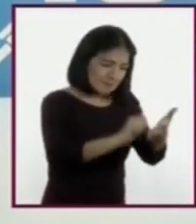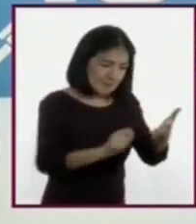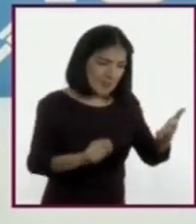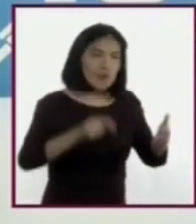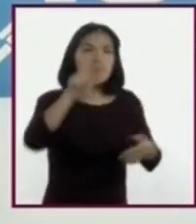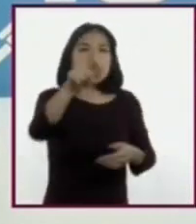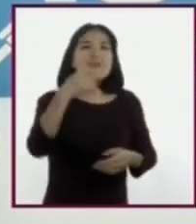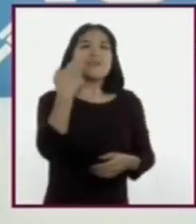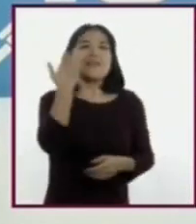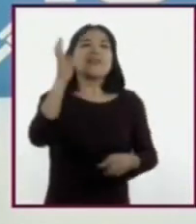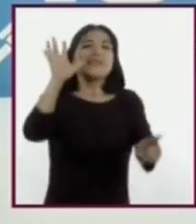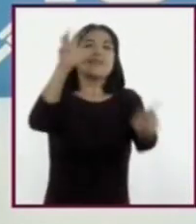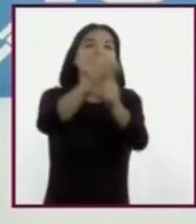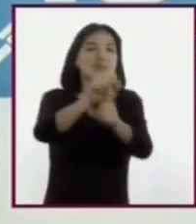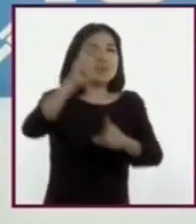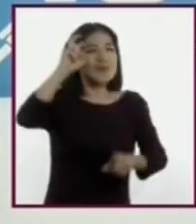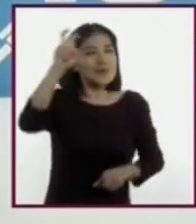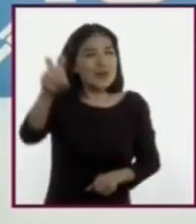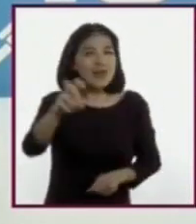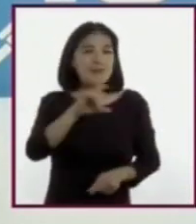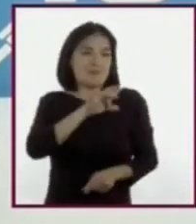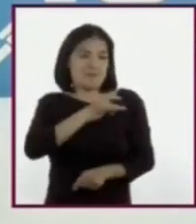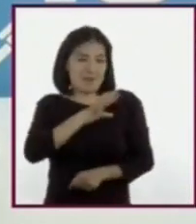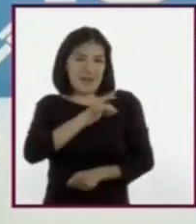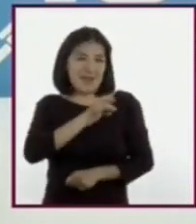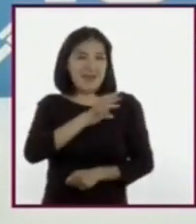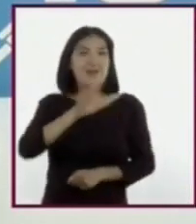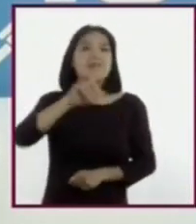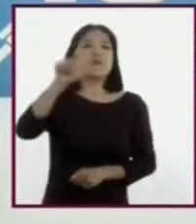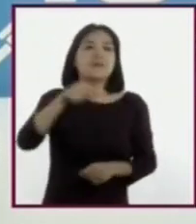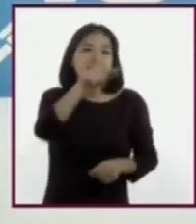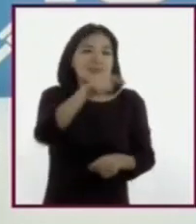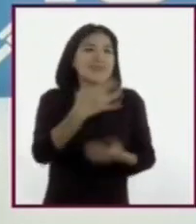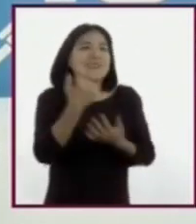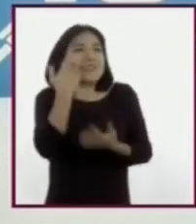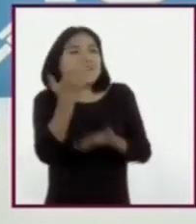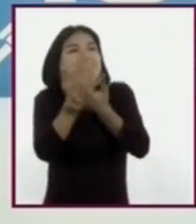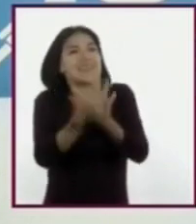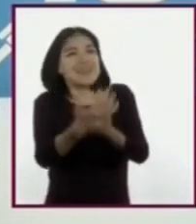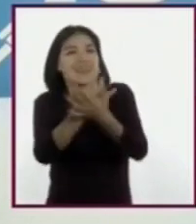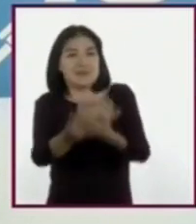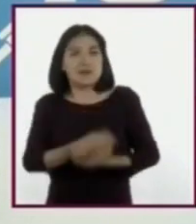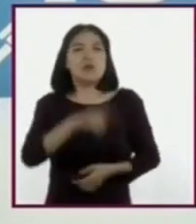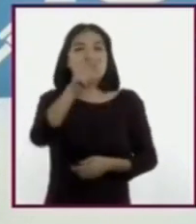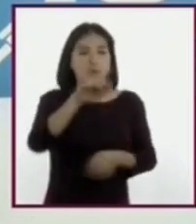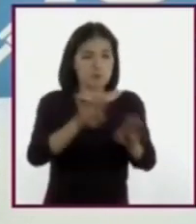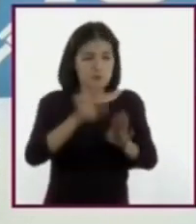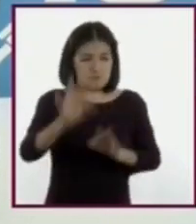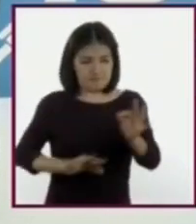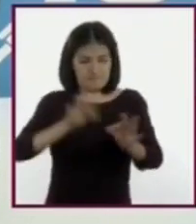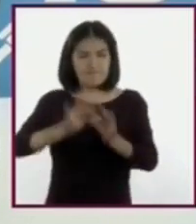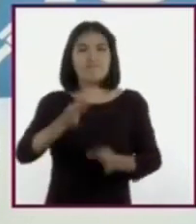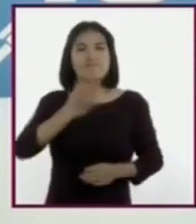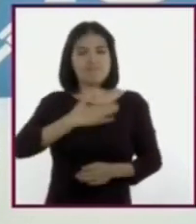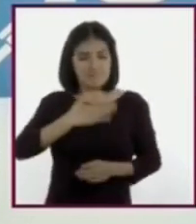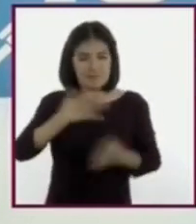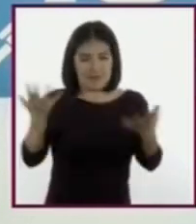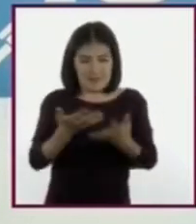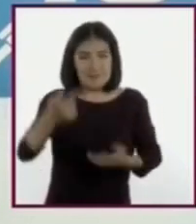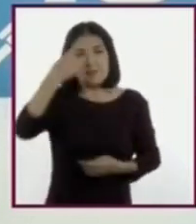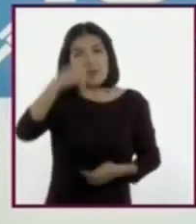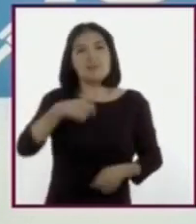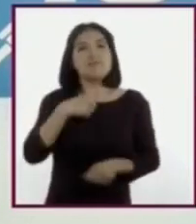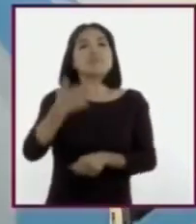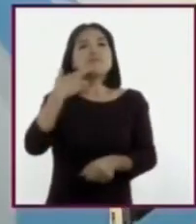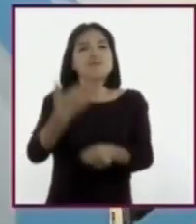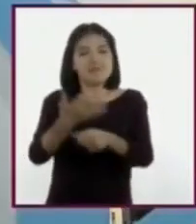de sus sueños, miedos y esperanzas. Establezcan algunos compromisos con ustedes mismos para llevar una sexualidad